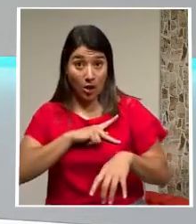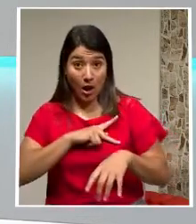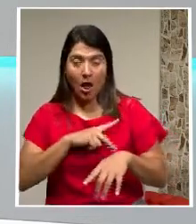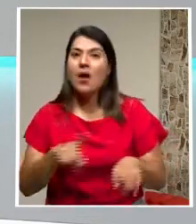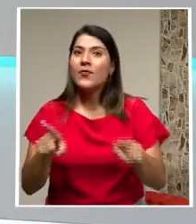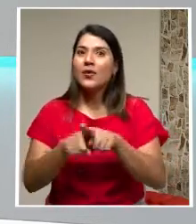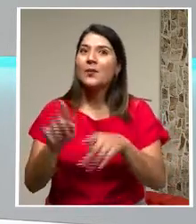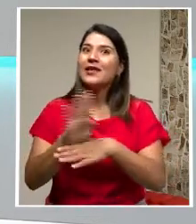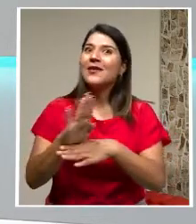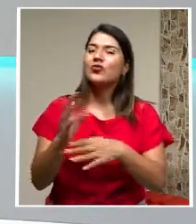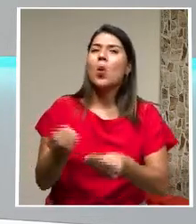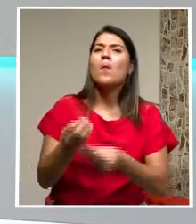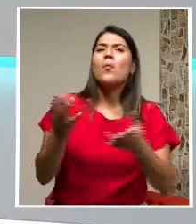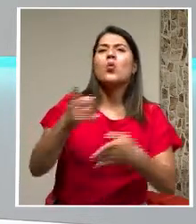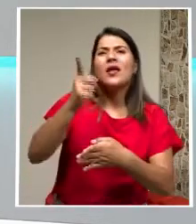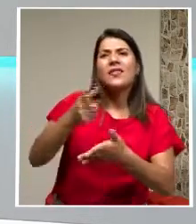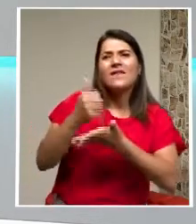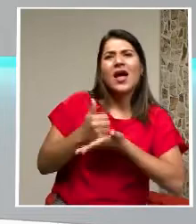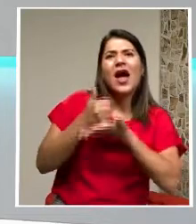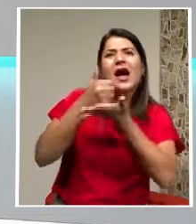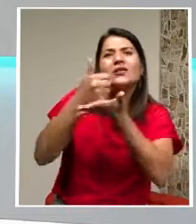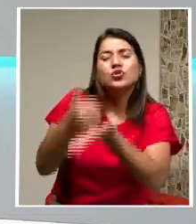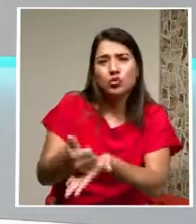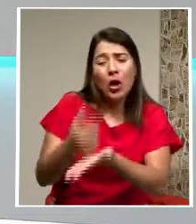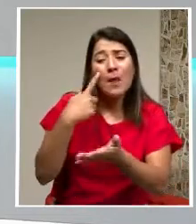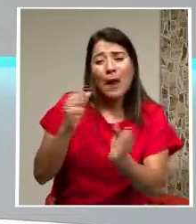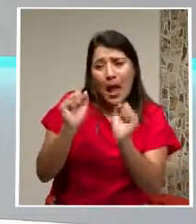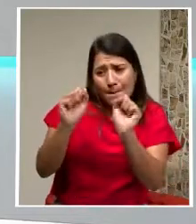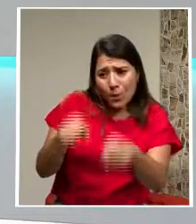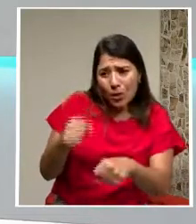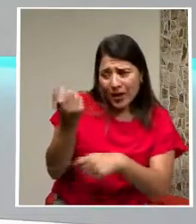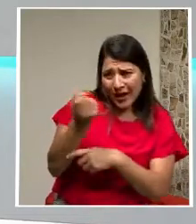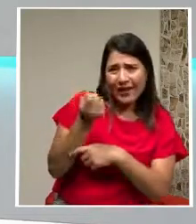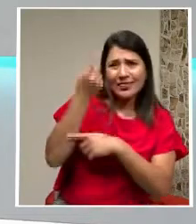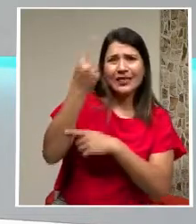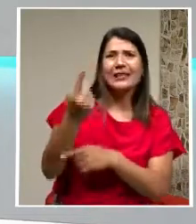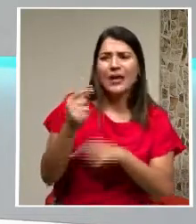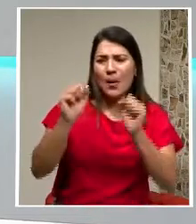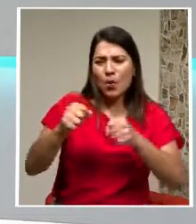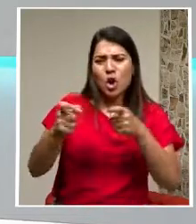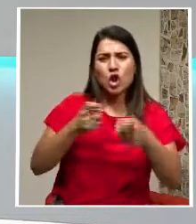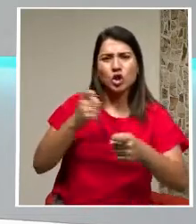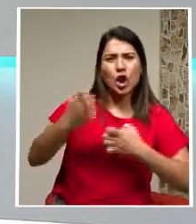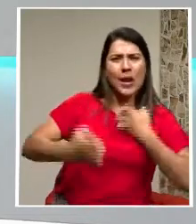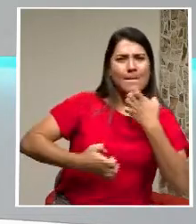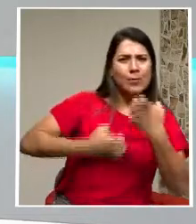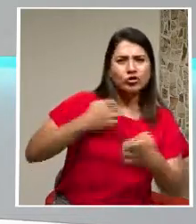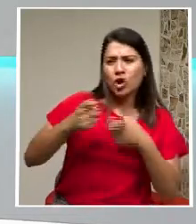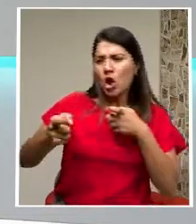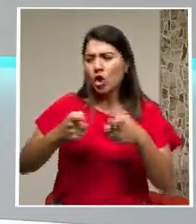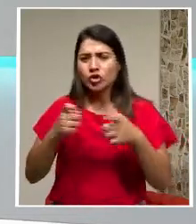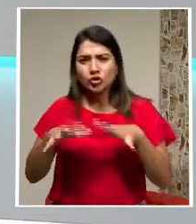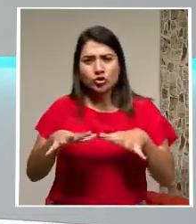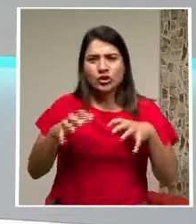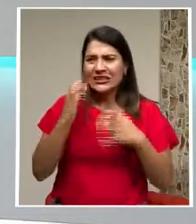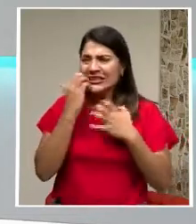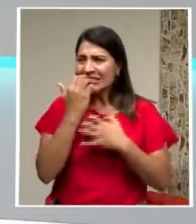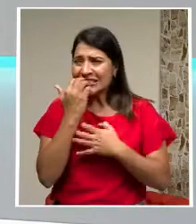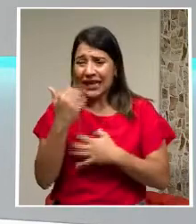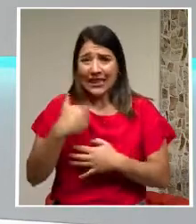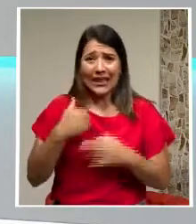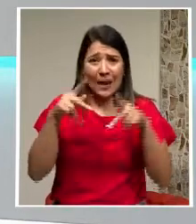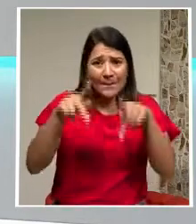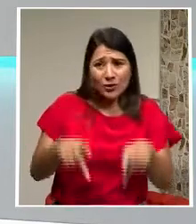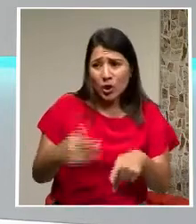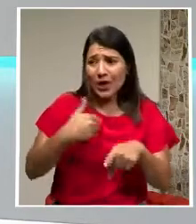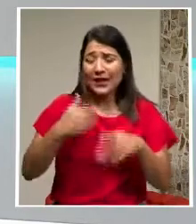televisión Pública Tiene que ayudar A canalizar Y a fluir Las emociones Las ansiedades Que tienen Las personas Que